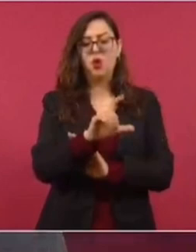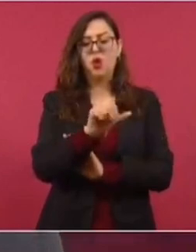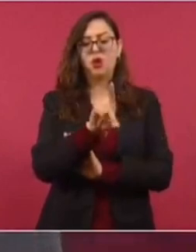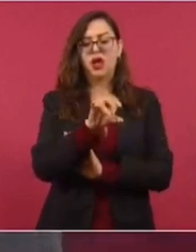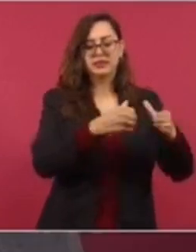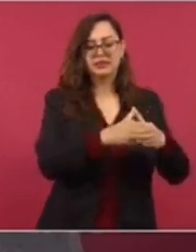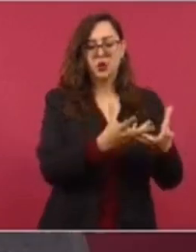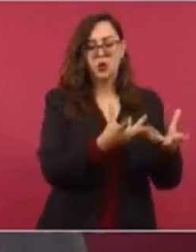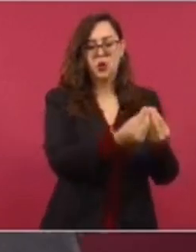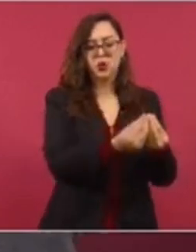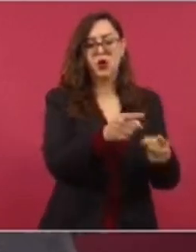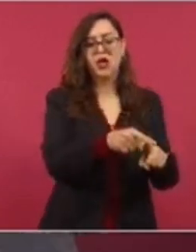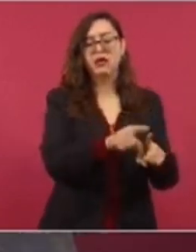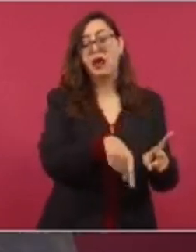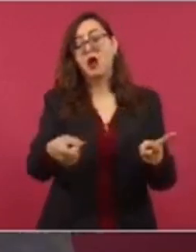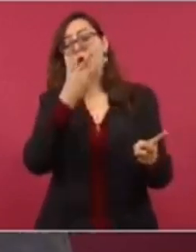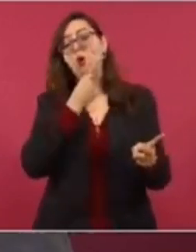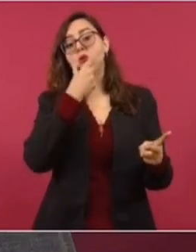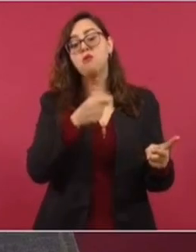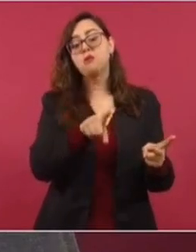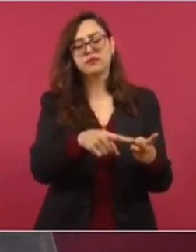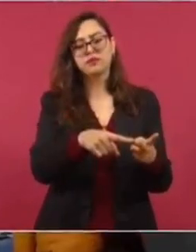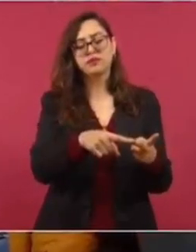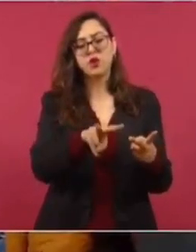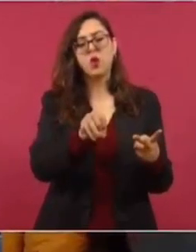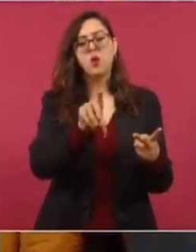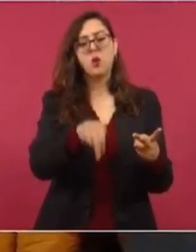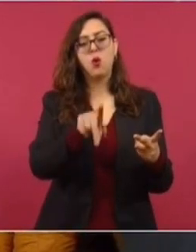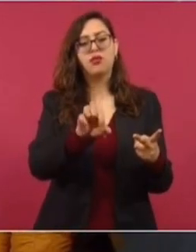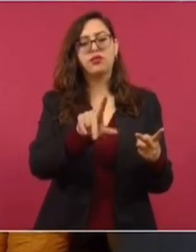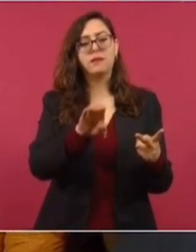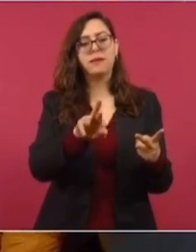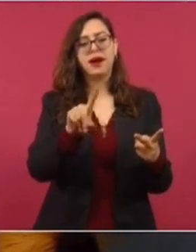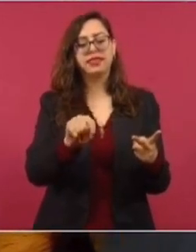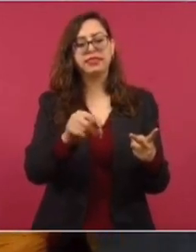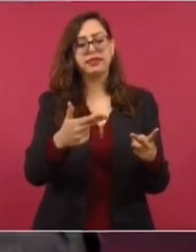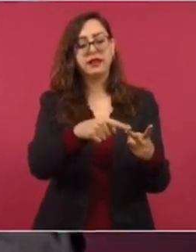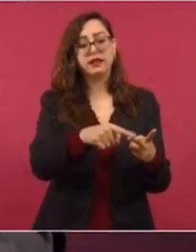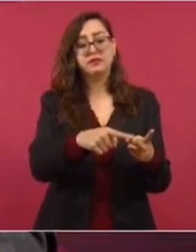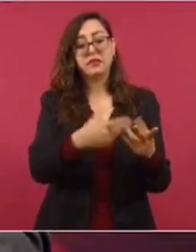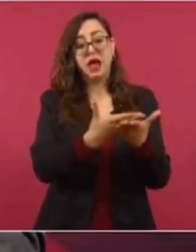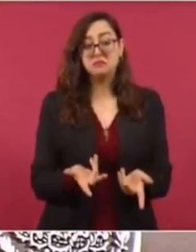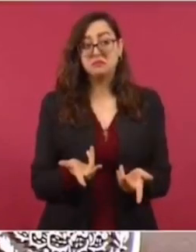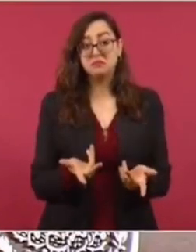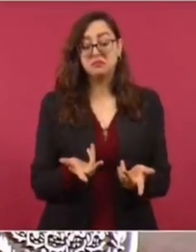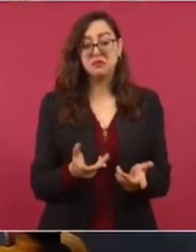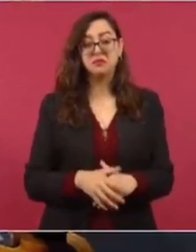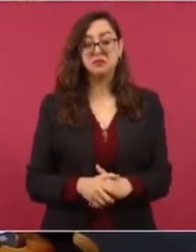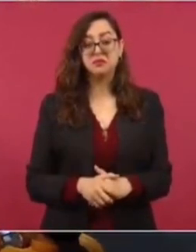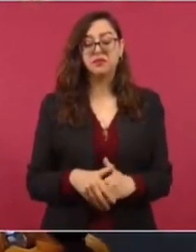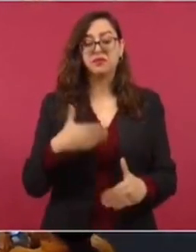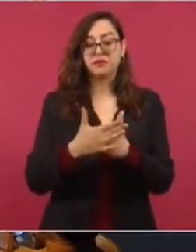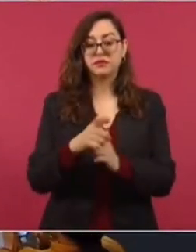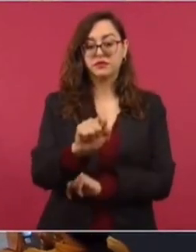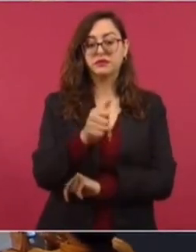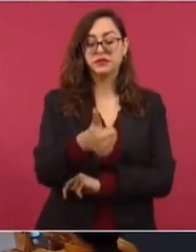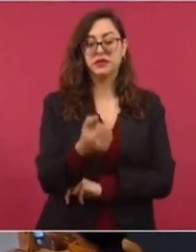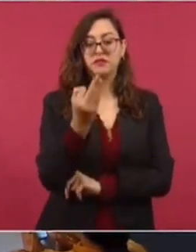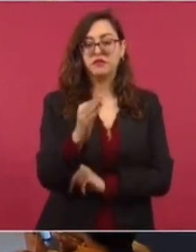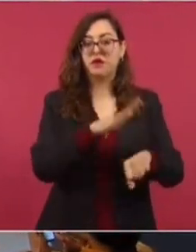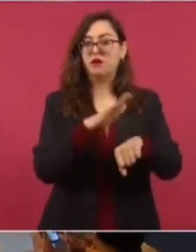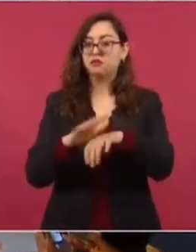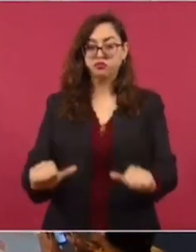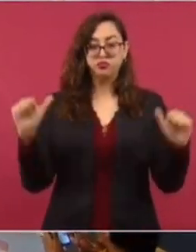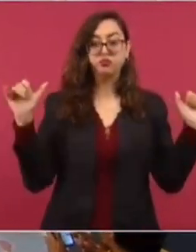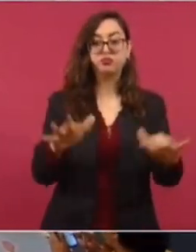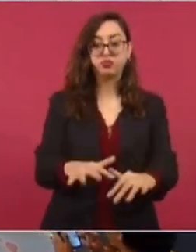Goldenberg en la marcha anterior, el orador oficial ahora va ser el de DINE. En la concentración del 26 de febrero. Cuando la